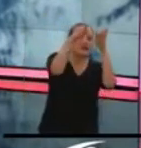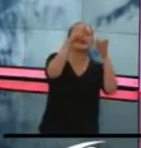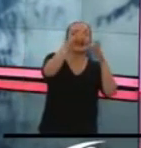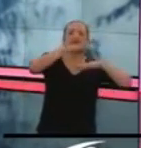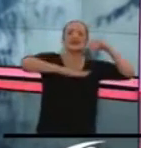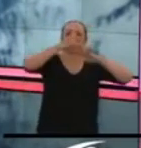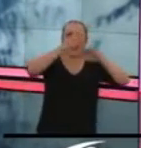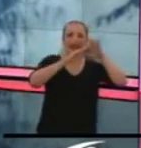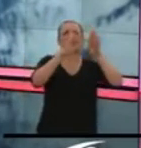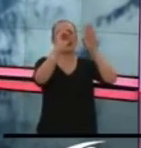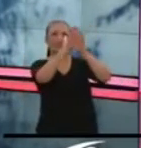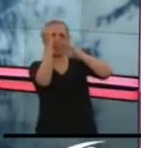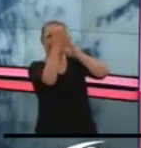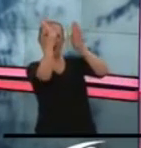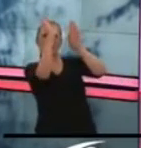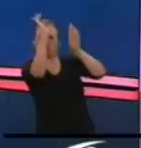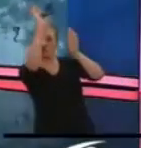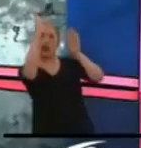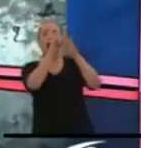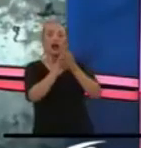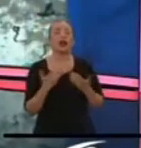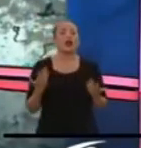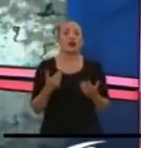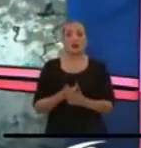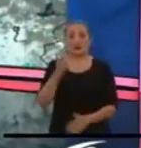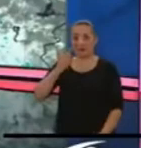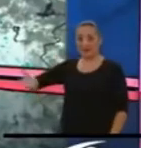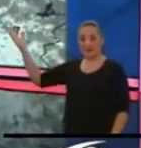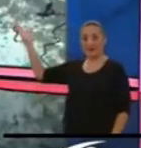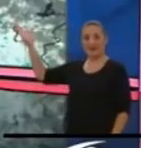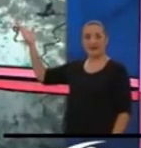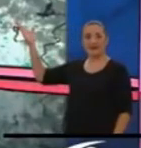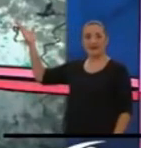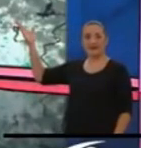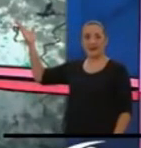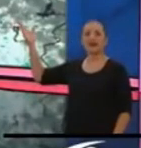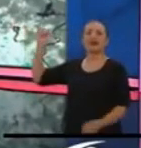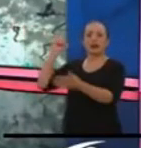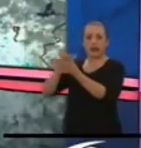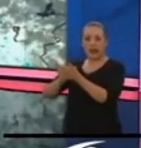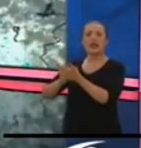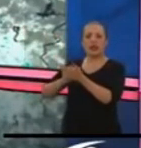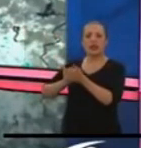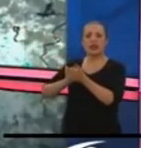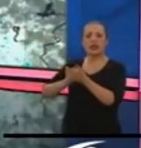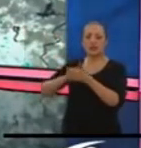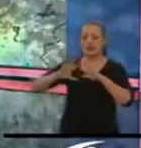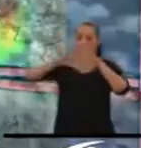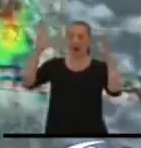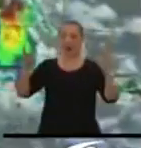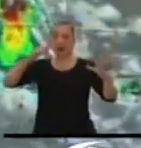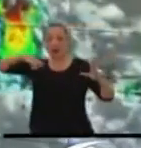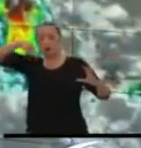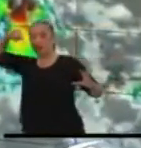Andrés, Providencia y Santa Catalina esta que ustedes ven acá es la imagen satelital que muestra desde la